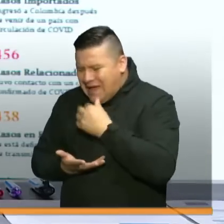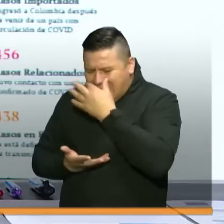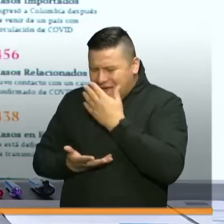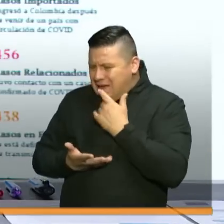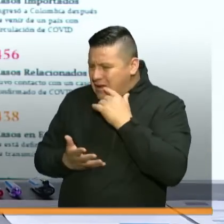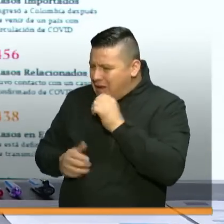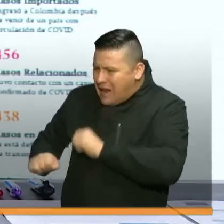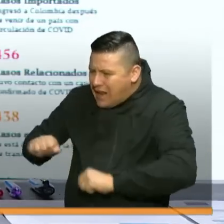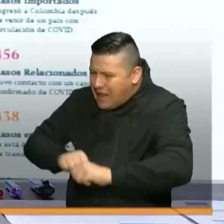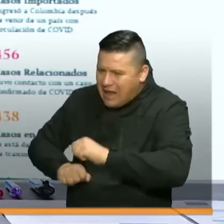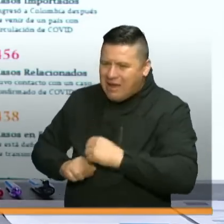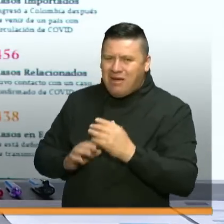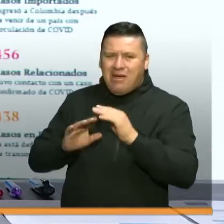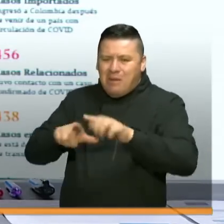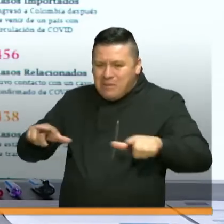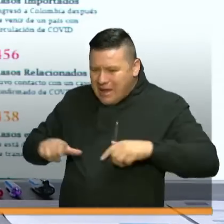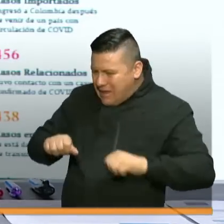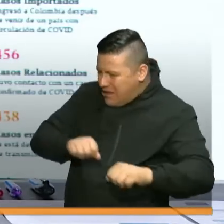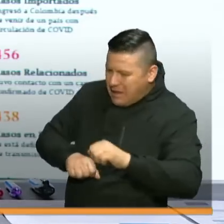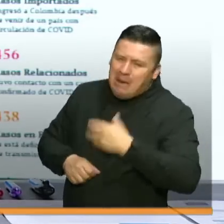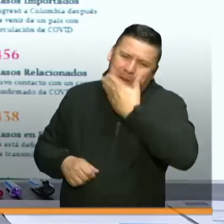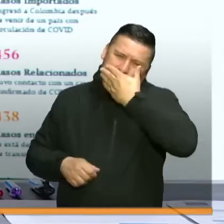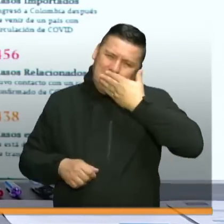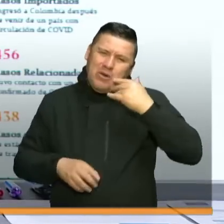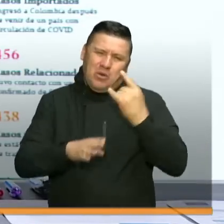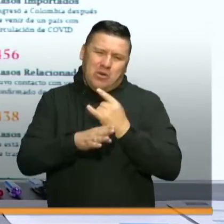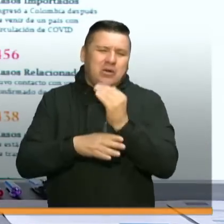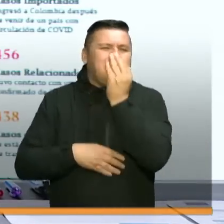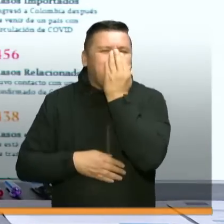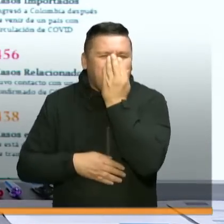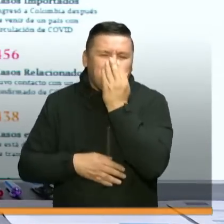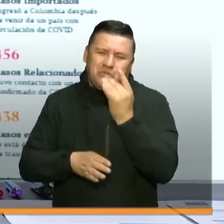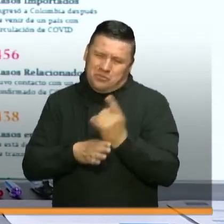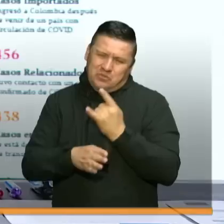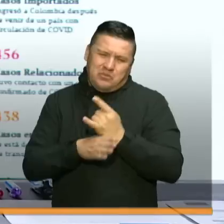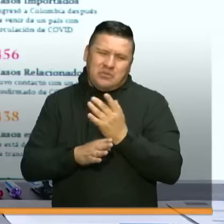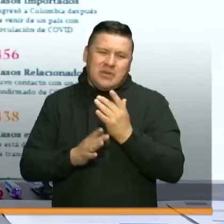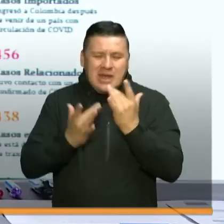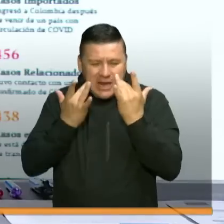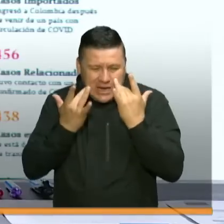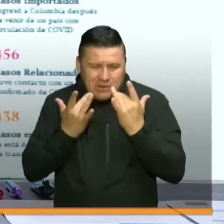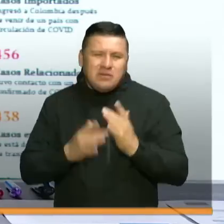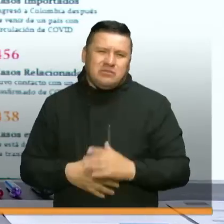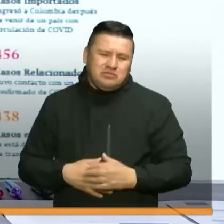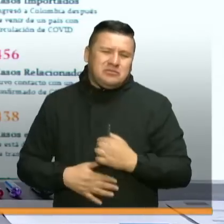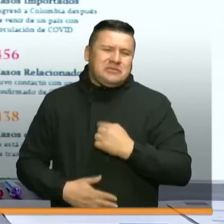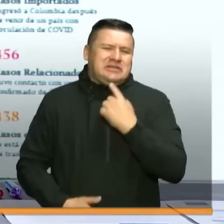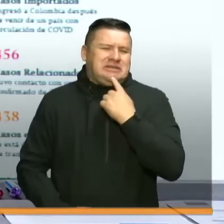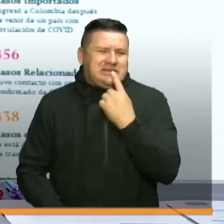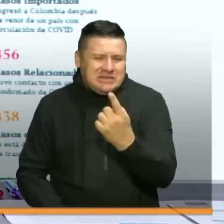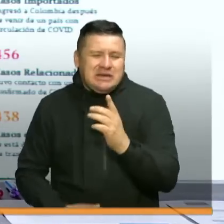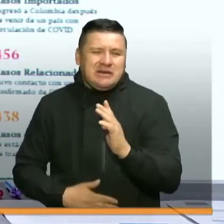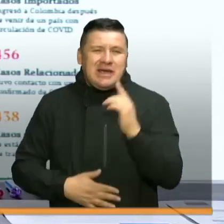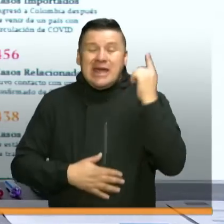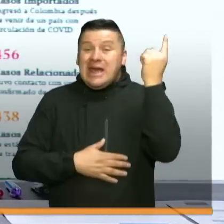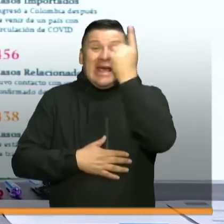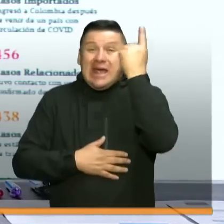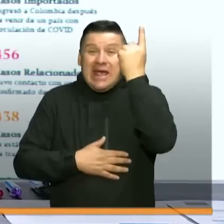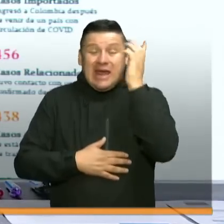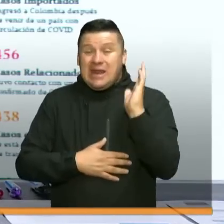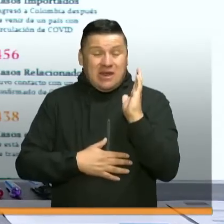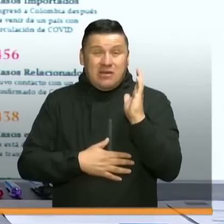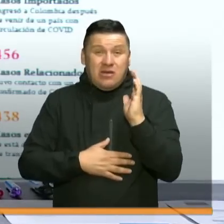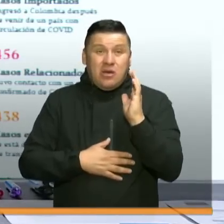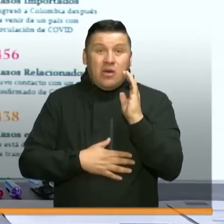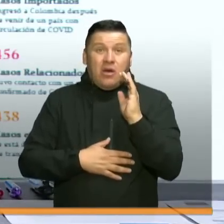ayudarle a limpiar la habitación, es preferible también usarlo y seguir todas las prácticas de higiene. Entonces, yo diría que en líneas generales, aunque no hay un